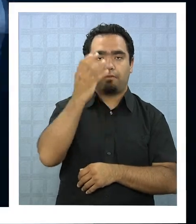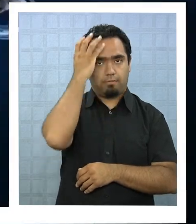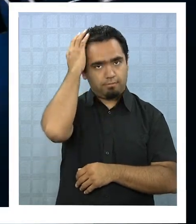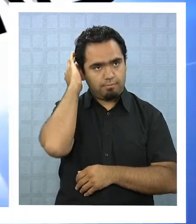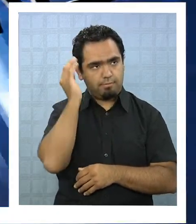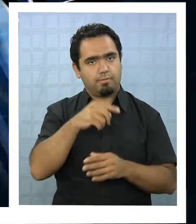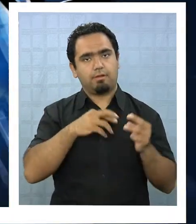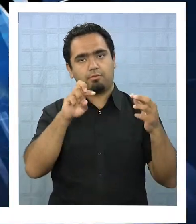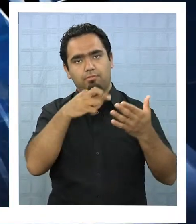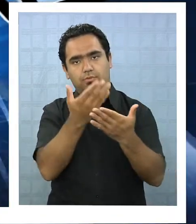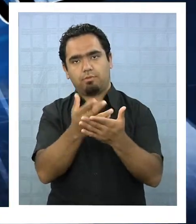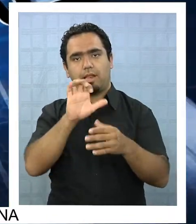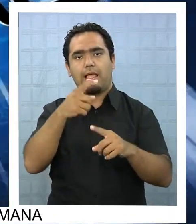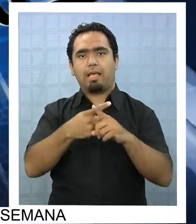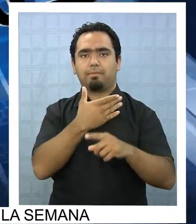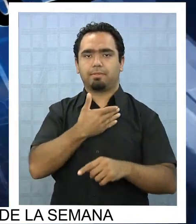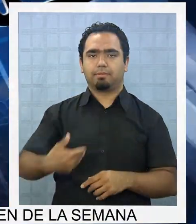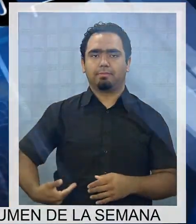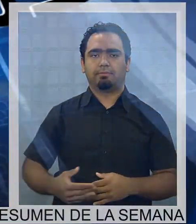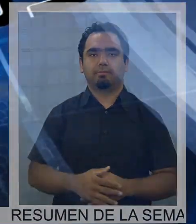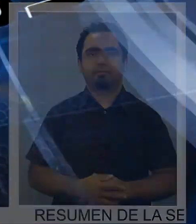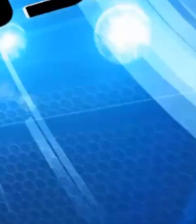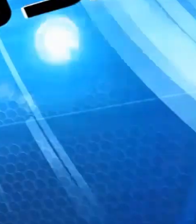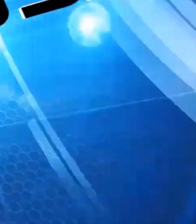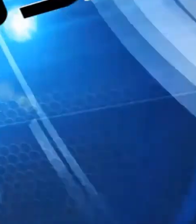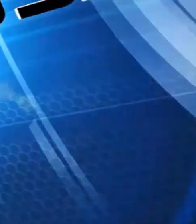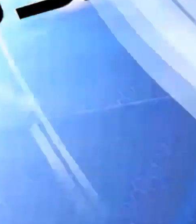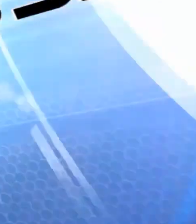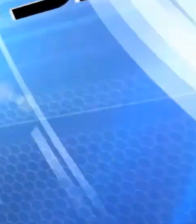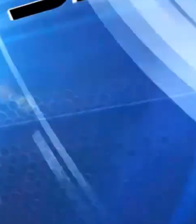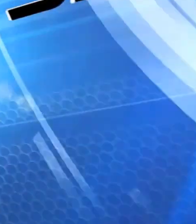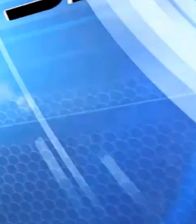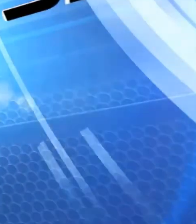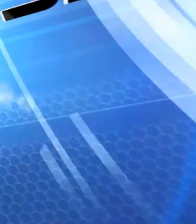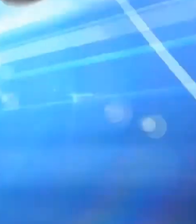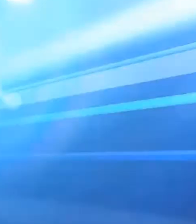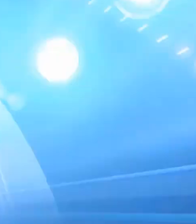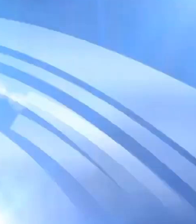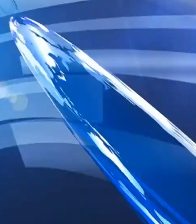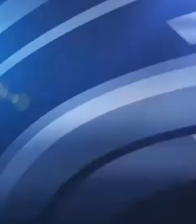Gracias por